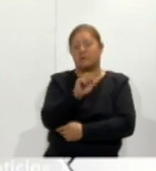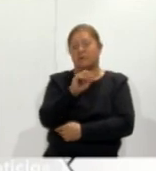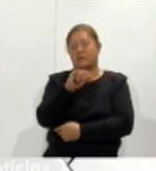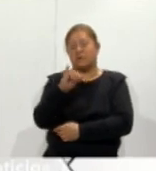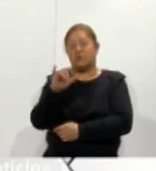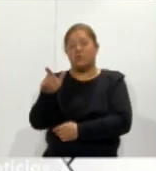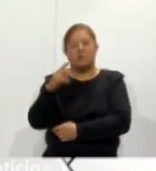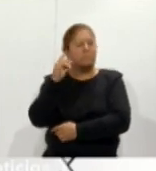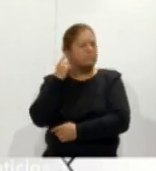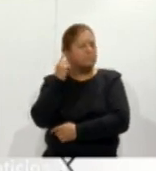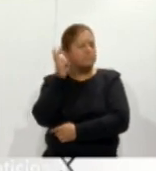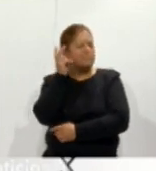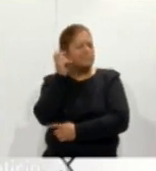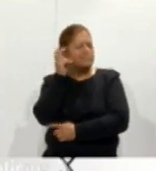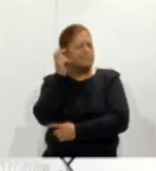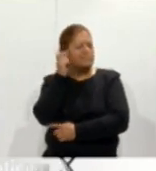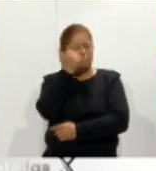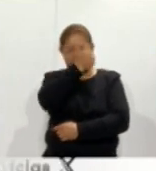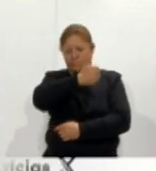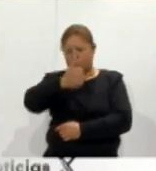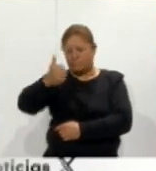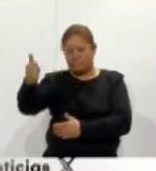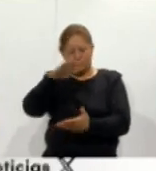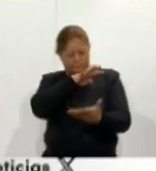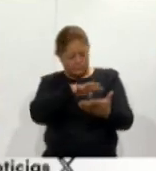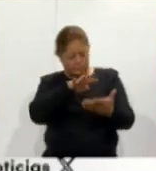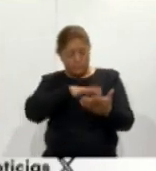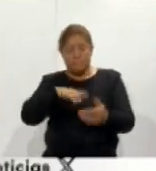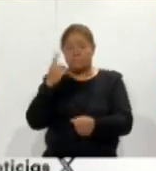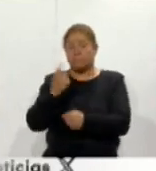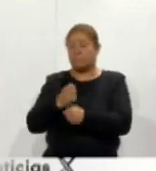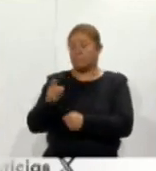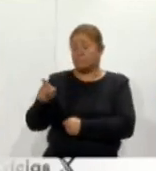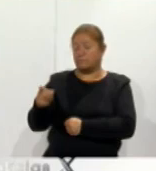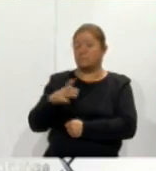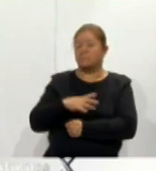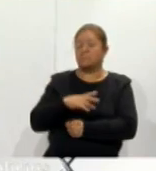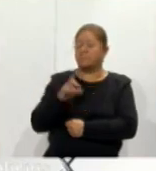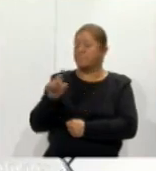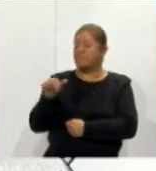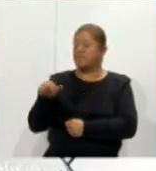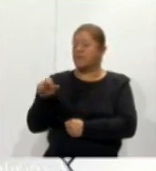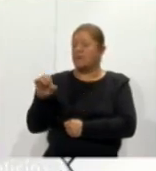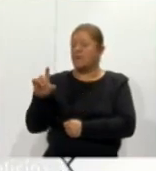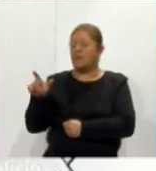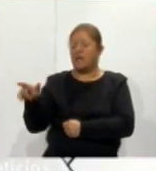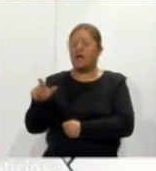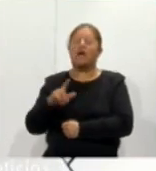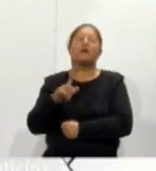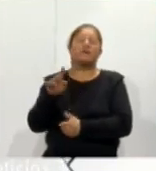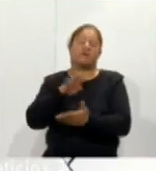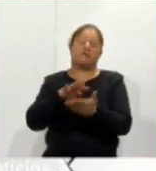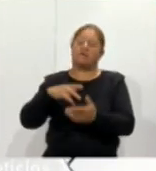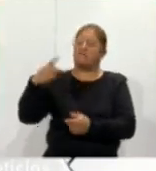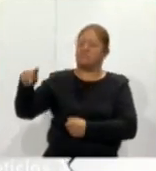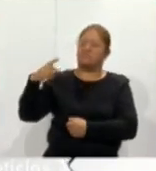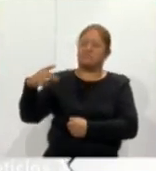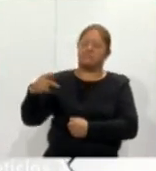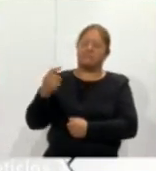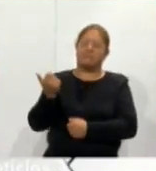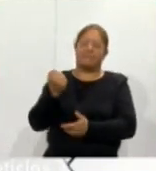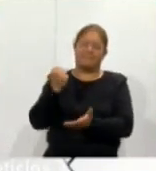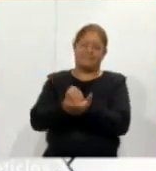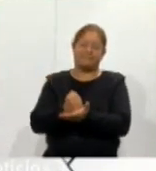la lectura de cada una de las escritoras. La primera en tomar la palabra fue Daniela Escobar, quien leyó el poema de su autoría cuando era niña.